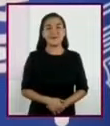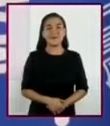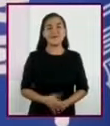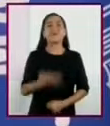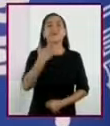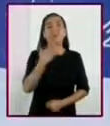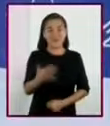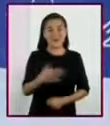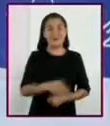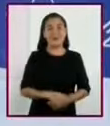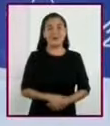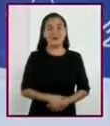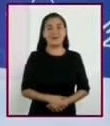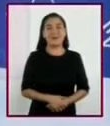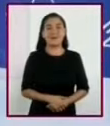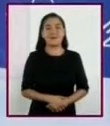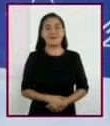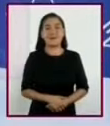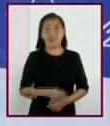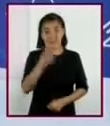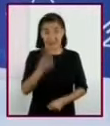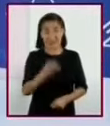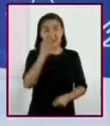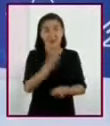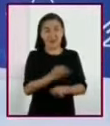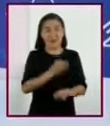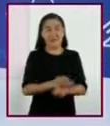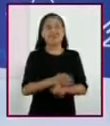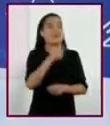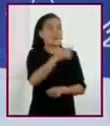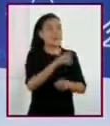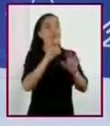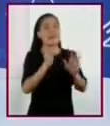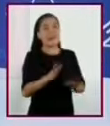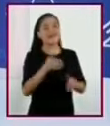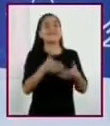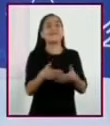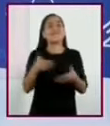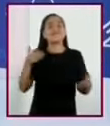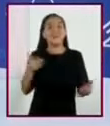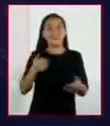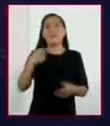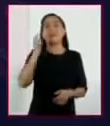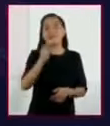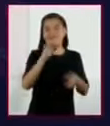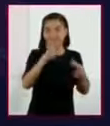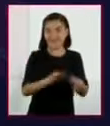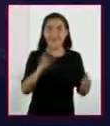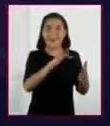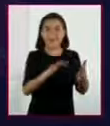Muy bien. En este momento acabas de hacer una anticipación de lectura.